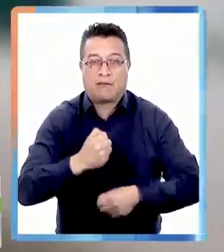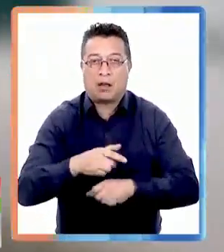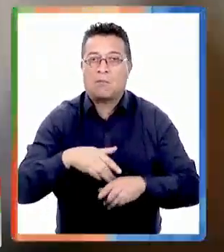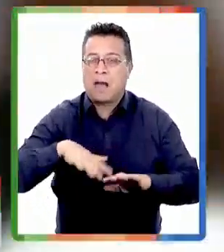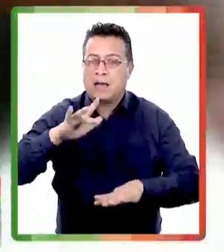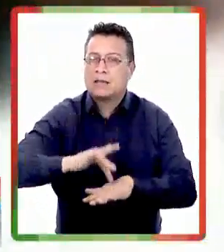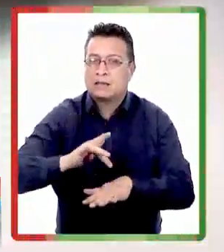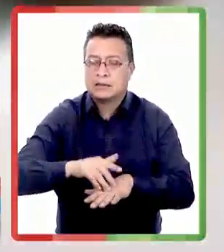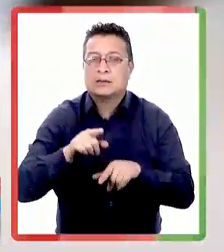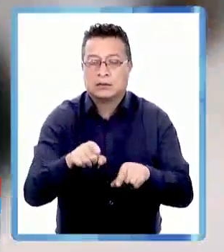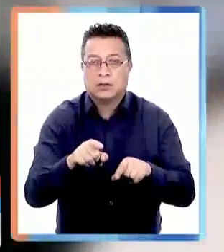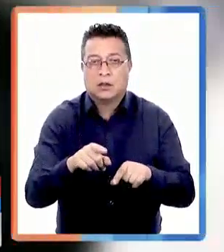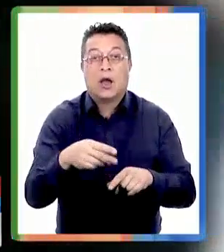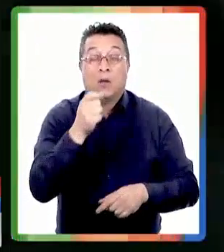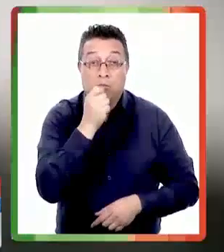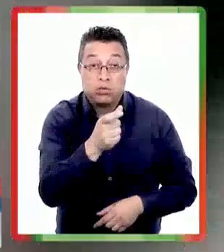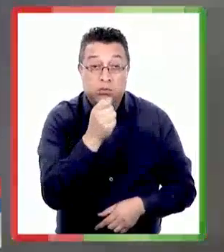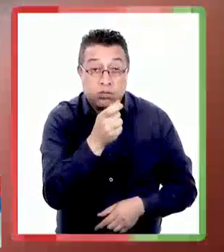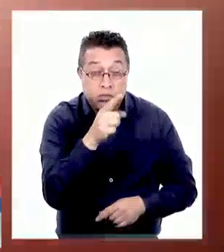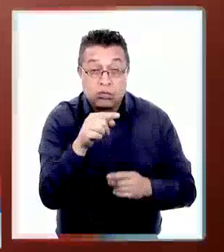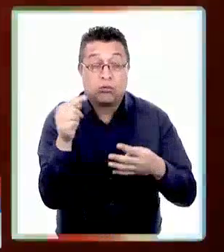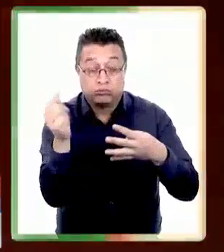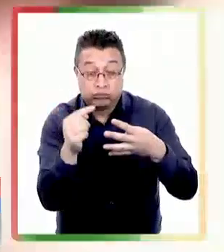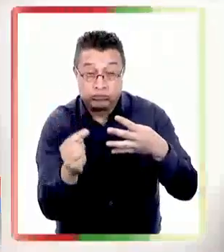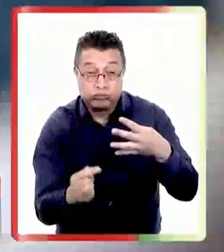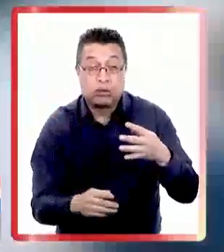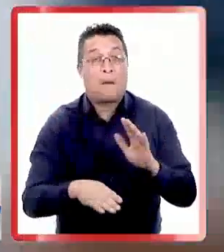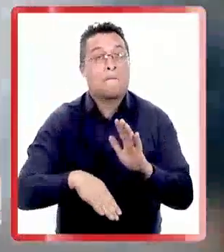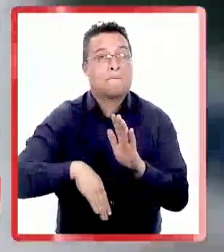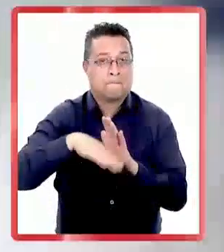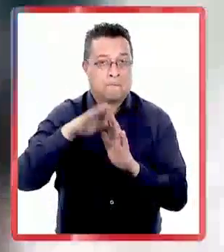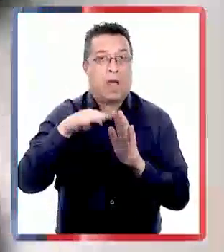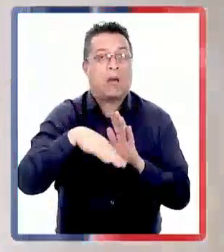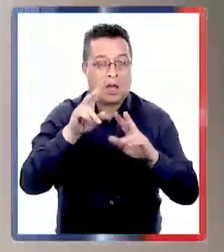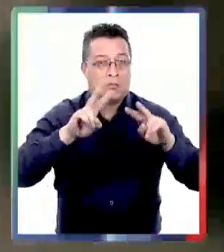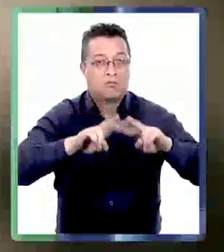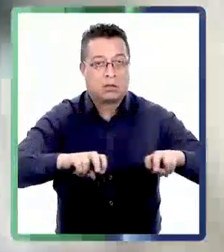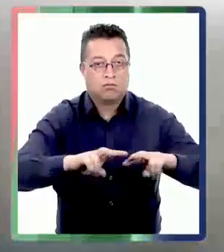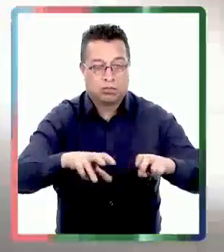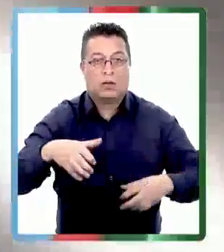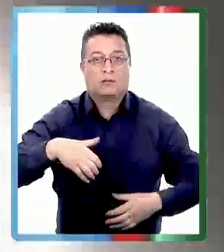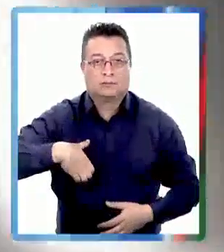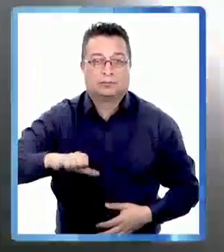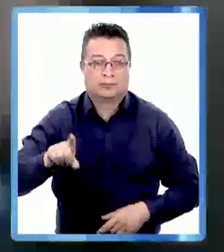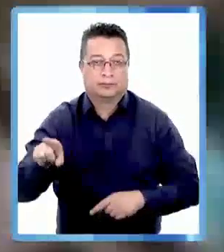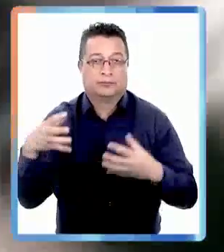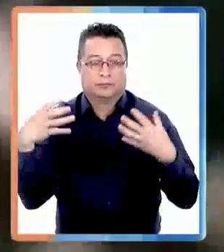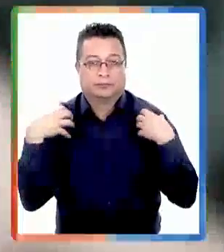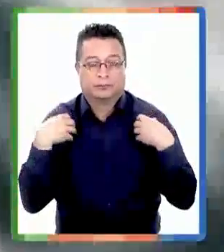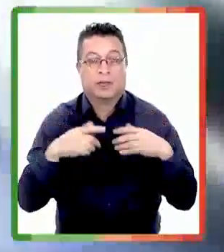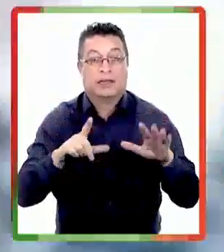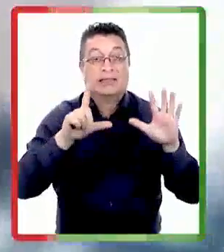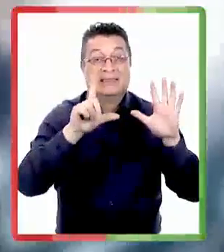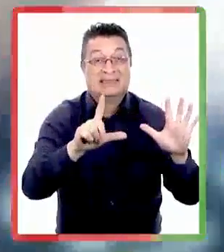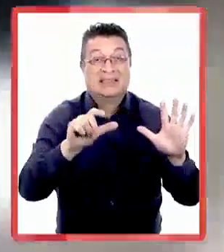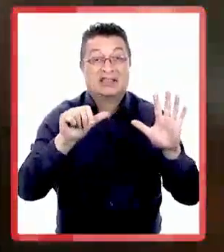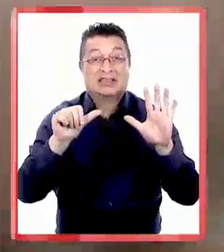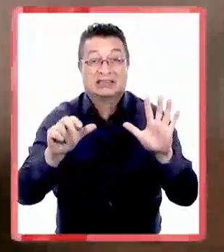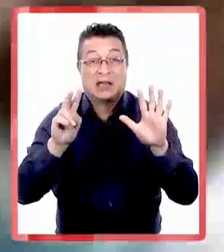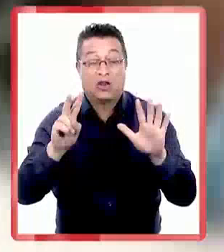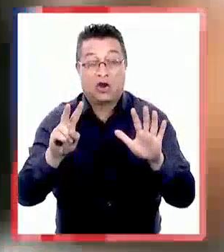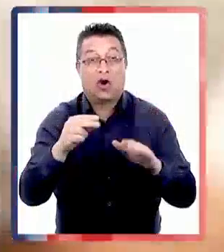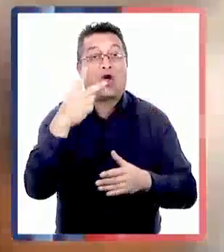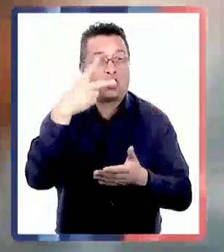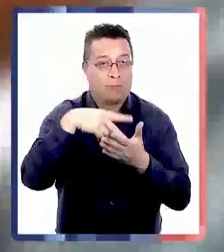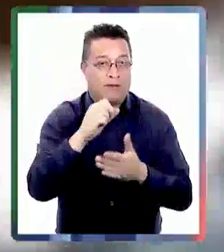policía de investigaciones trabaja las denuncias por delitos sexuales históricamente han sido uno de los delitos mayormente indagados por los detectives alcanzando